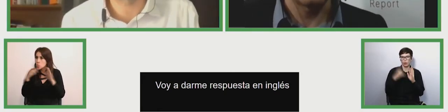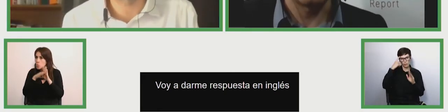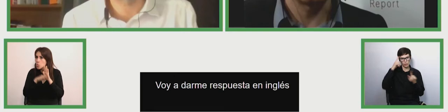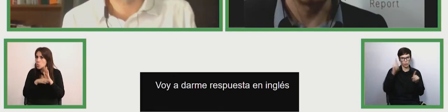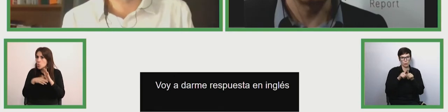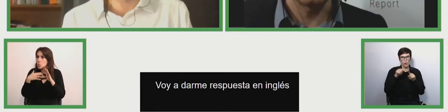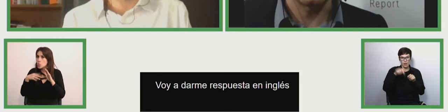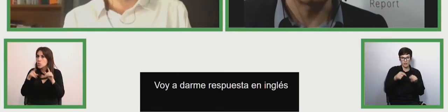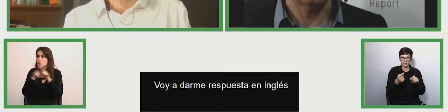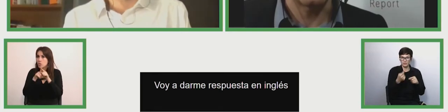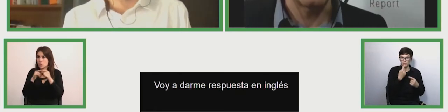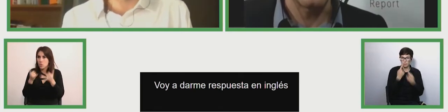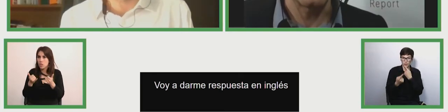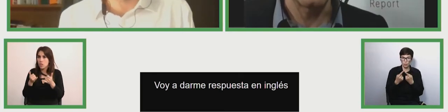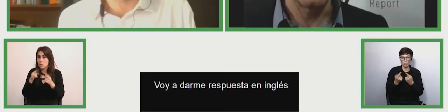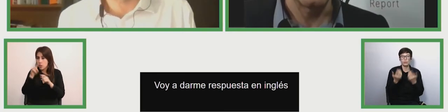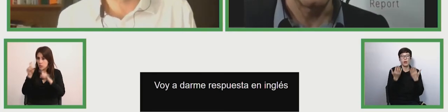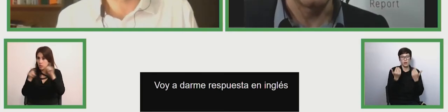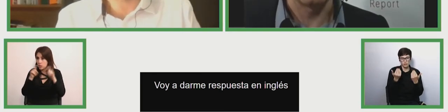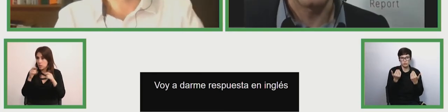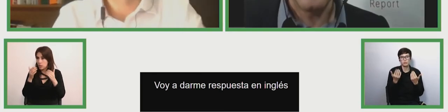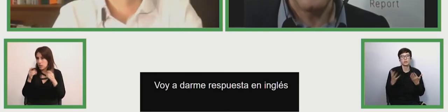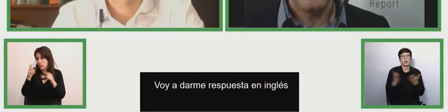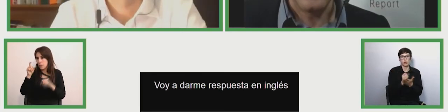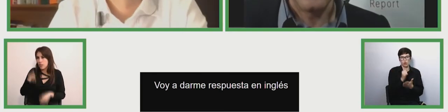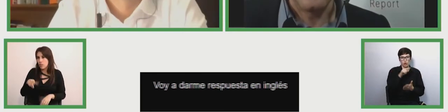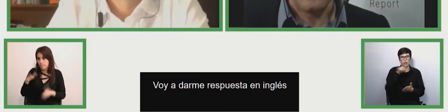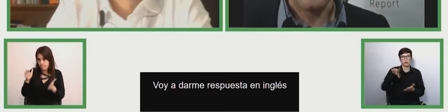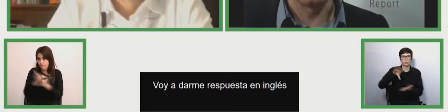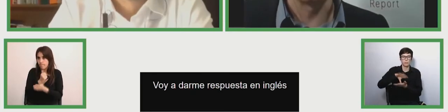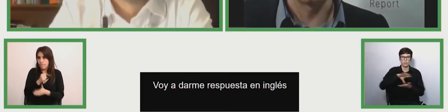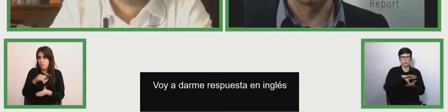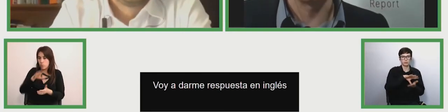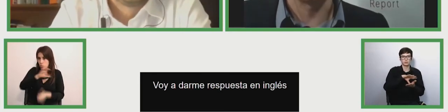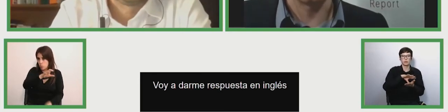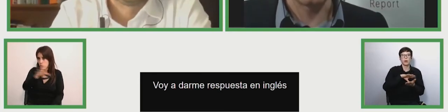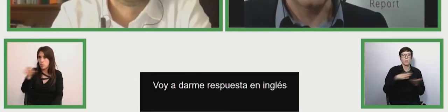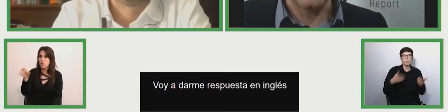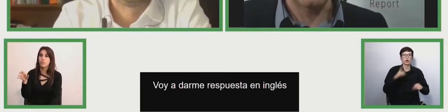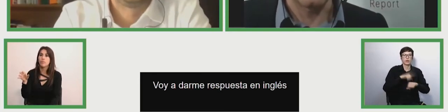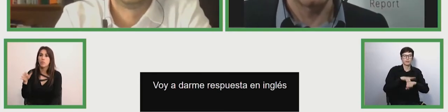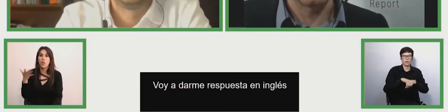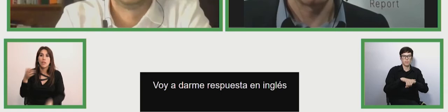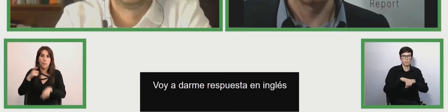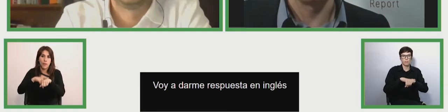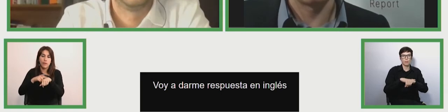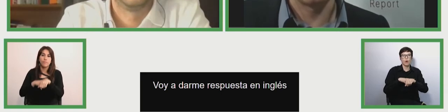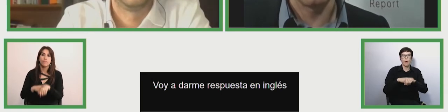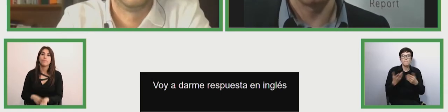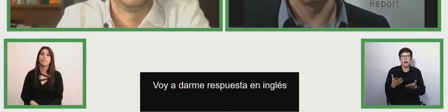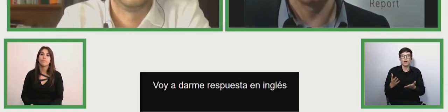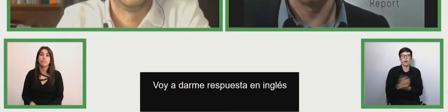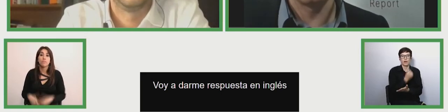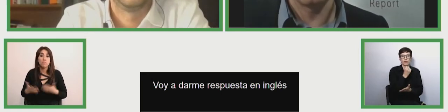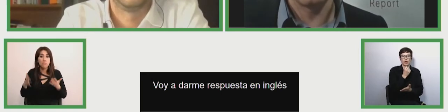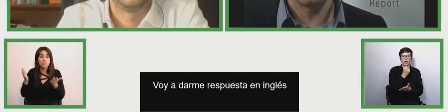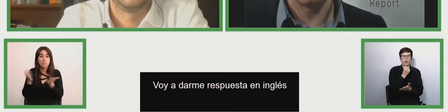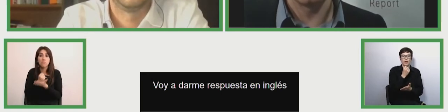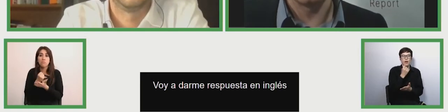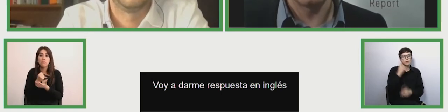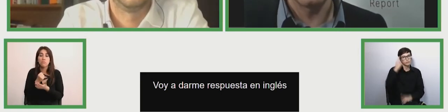estas preguntas que se hagan de esta forma en esos países por el tiempo para poder tener una una